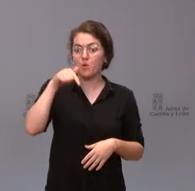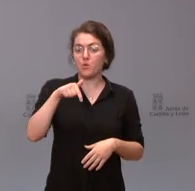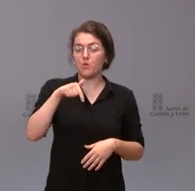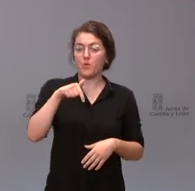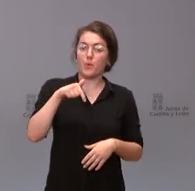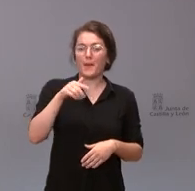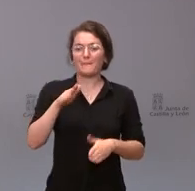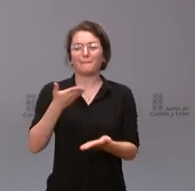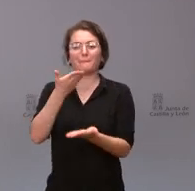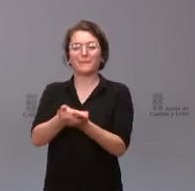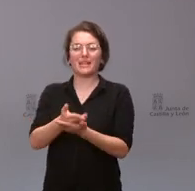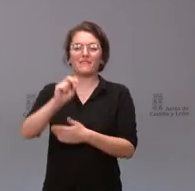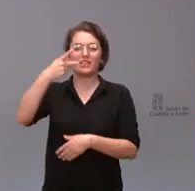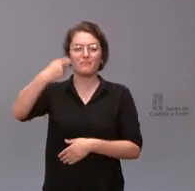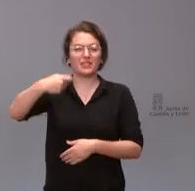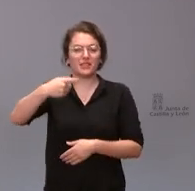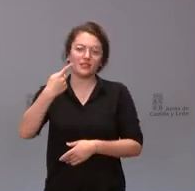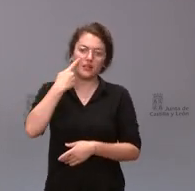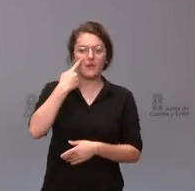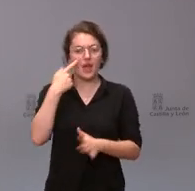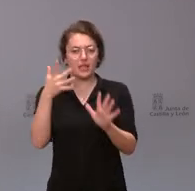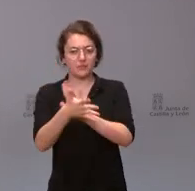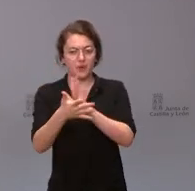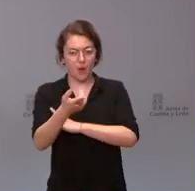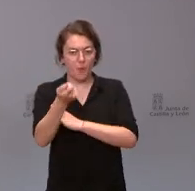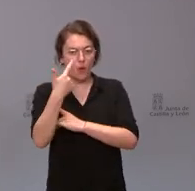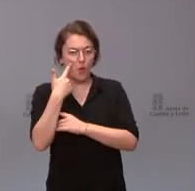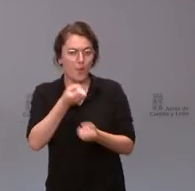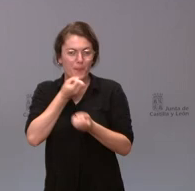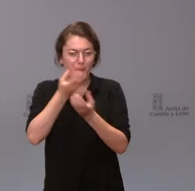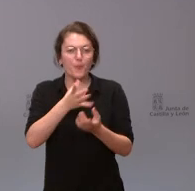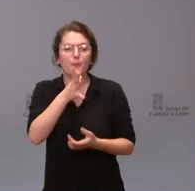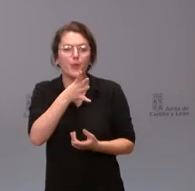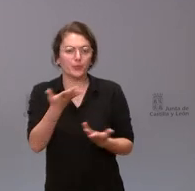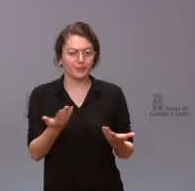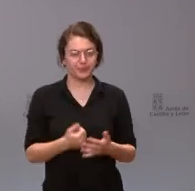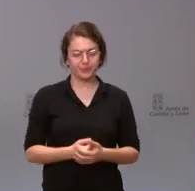que detallara un poco esa reflexión y que les explicara esas declaraciones gracias